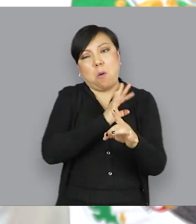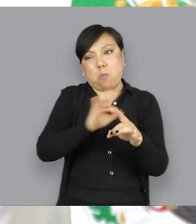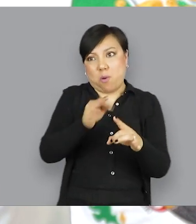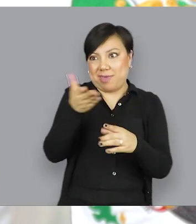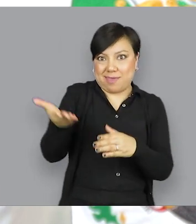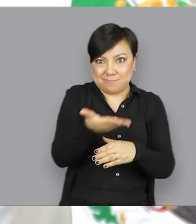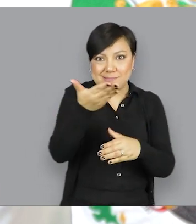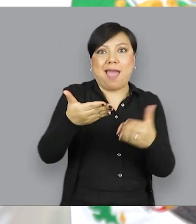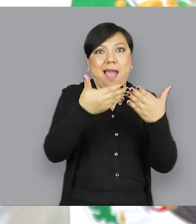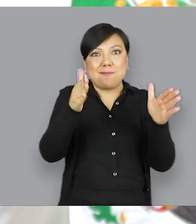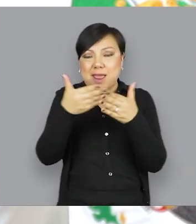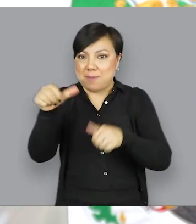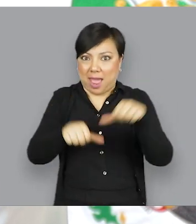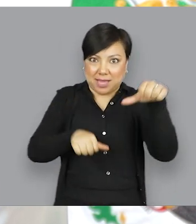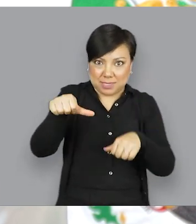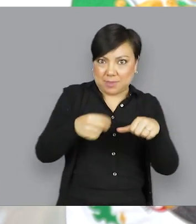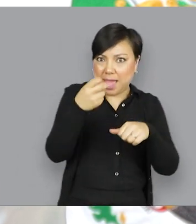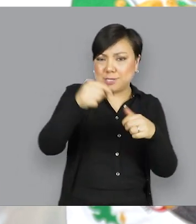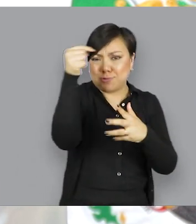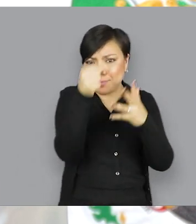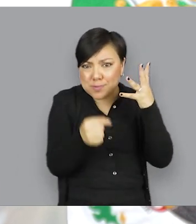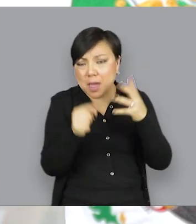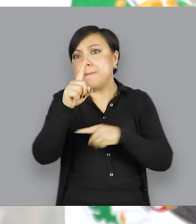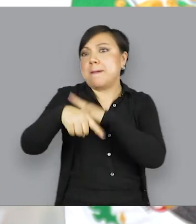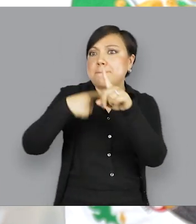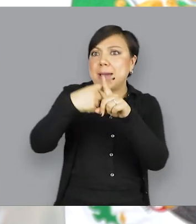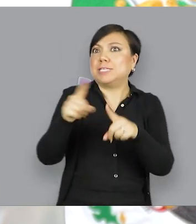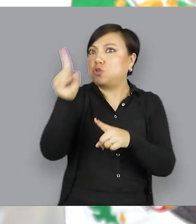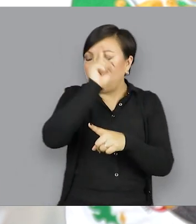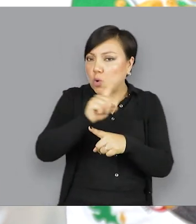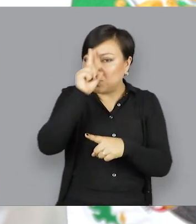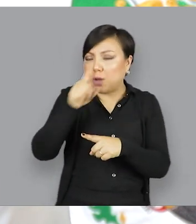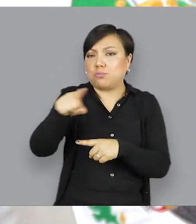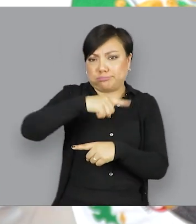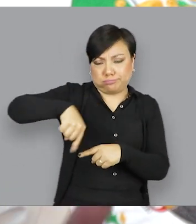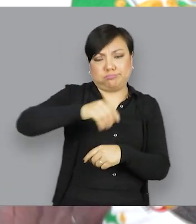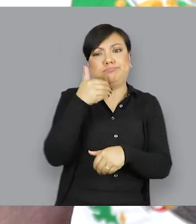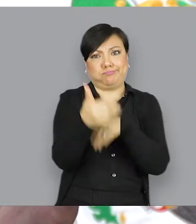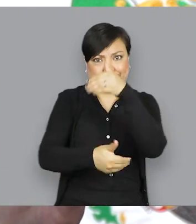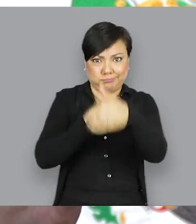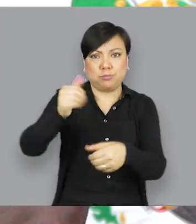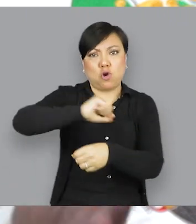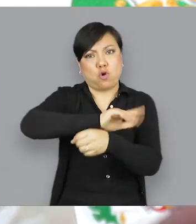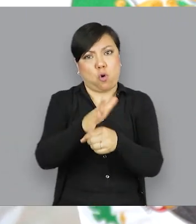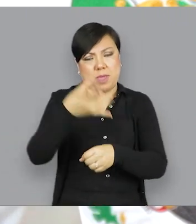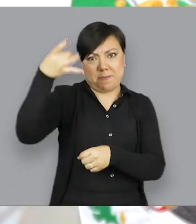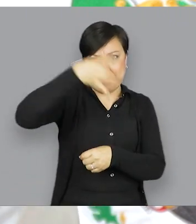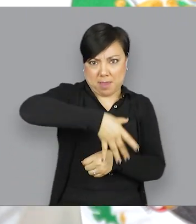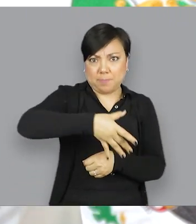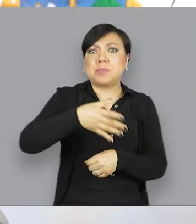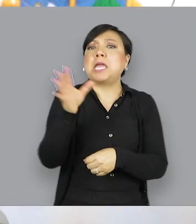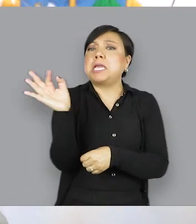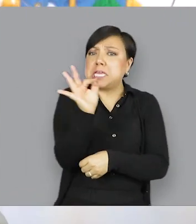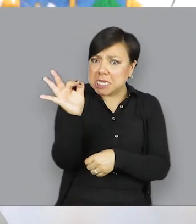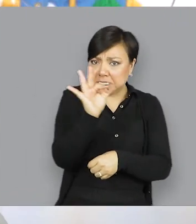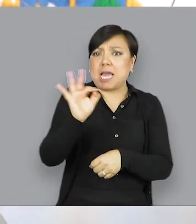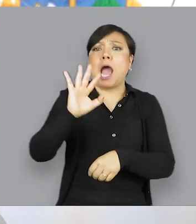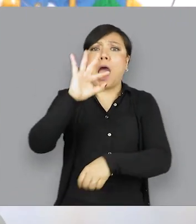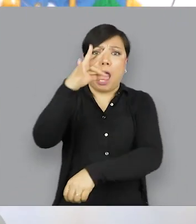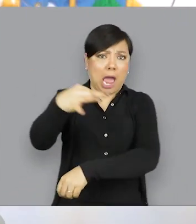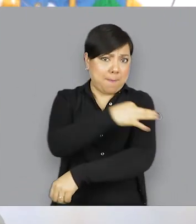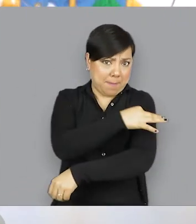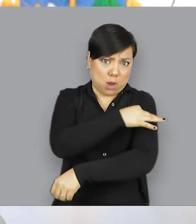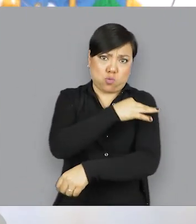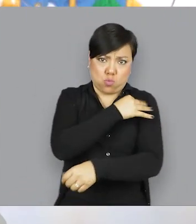Si complementas esta información con todos los cuidados que ya conoces, juntos avanzaremos hasta vencer al virus. Recuerda,